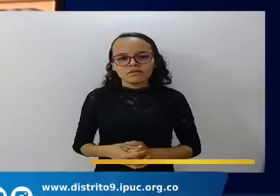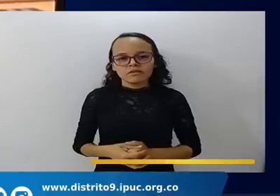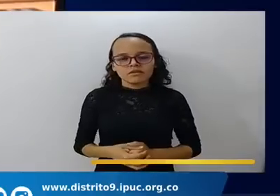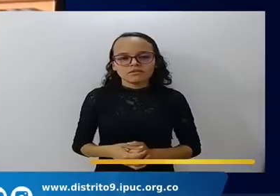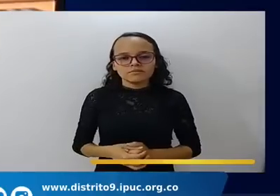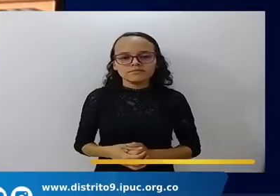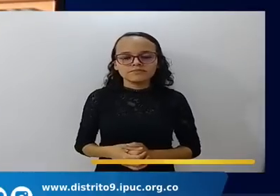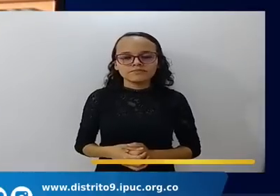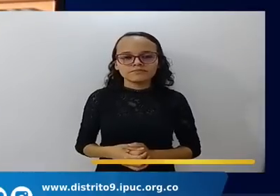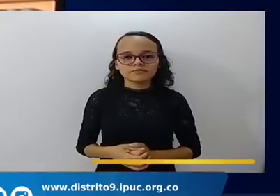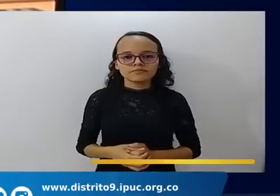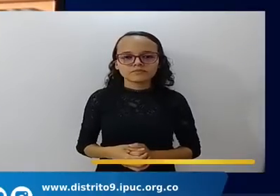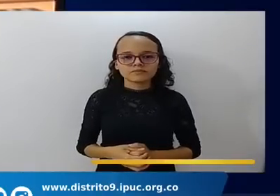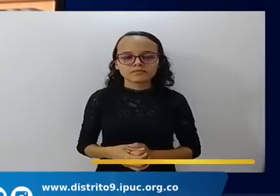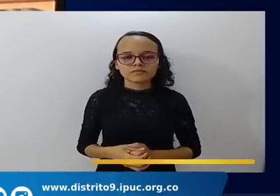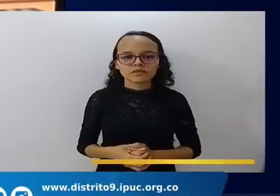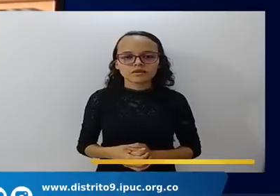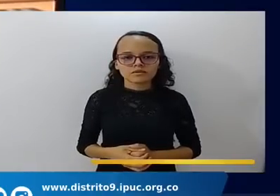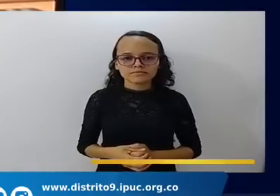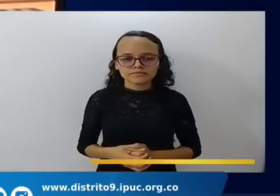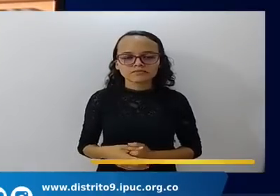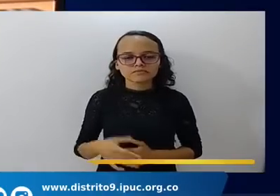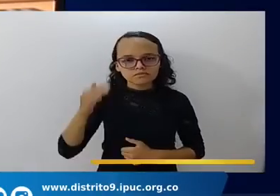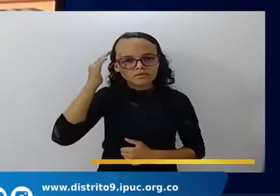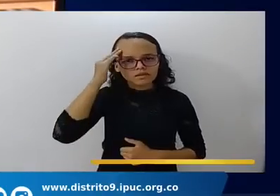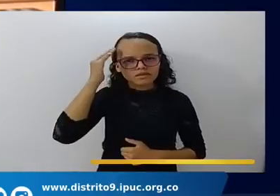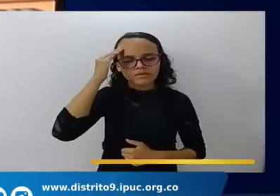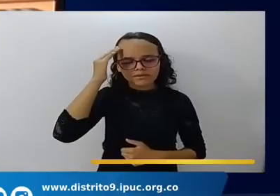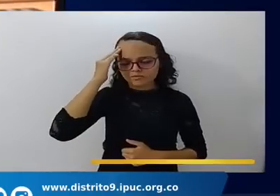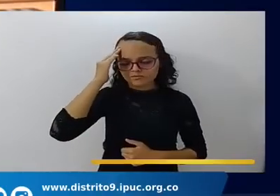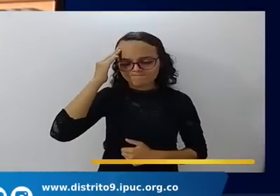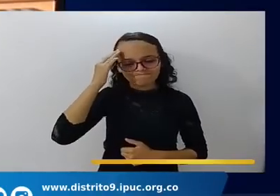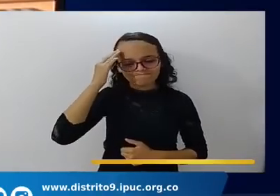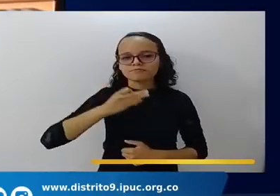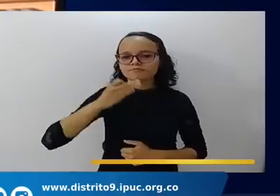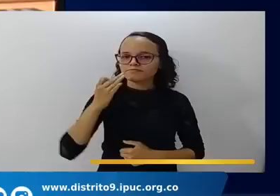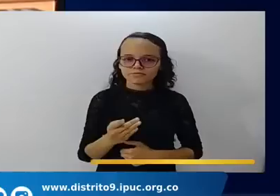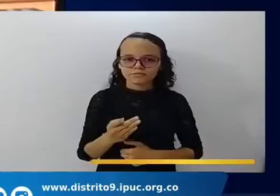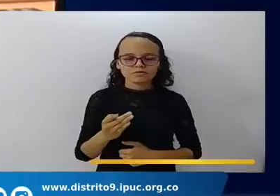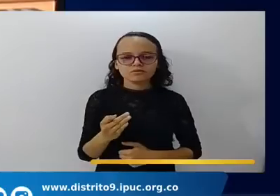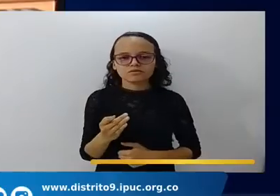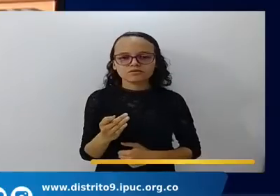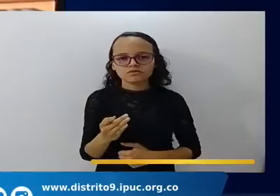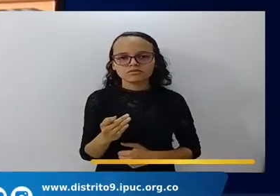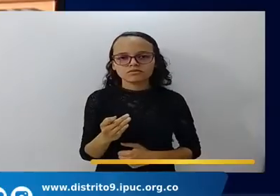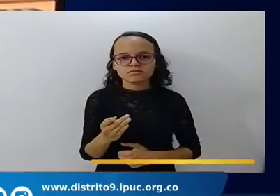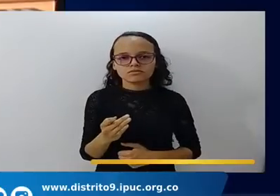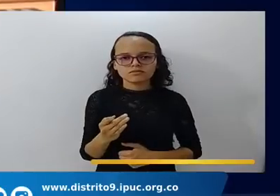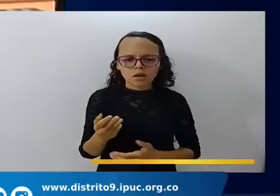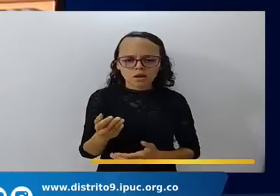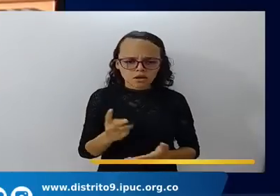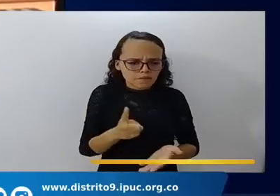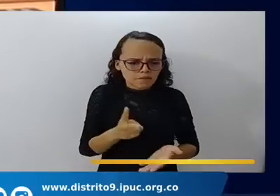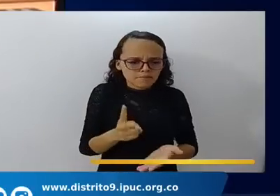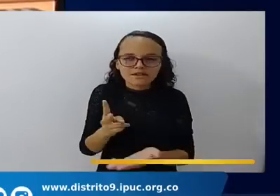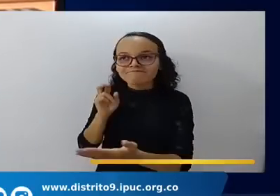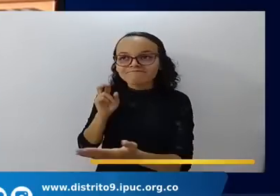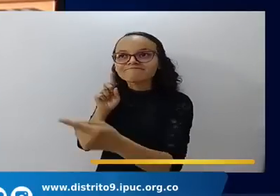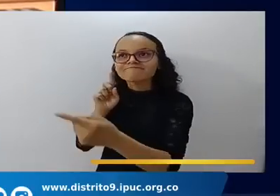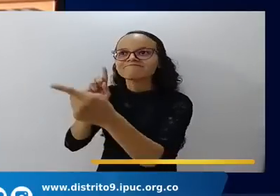Si no que sabemos muy bien, hacia dónde vamos.